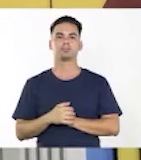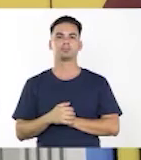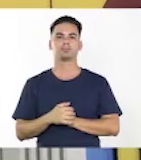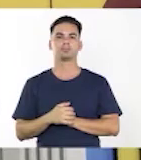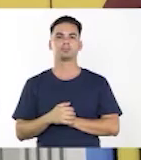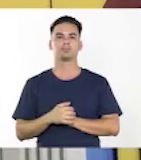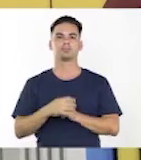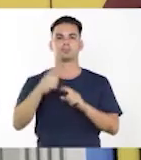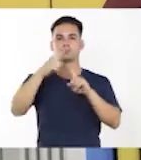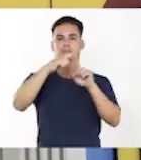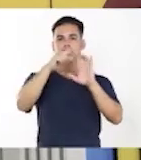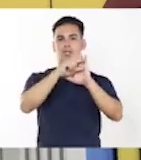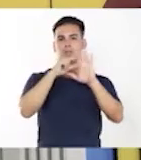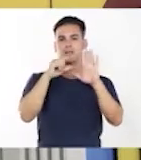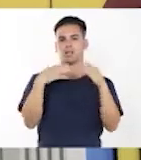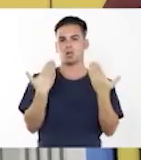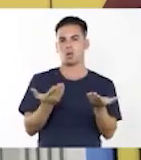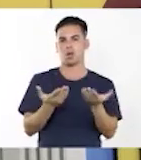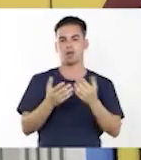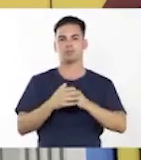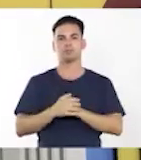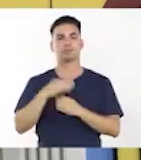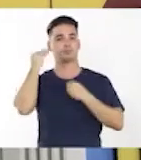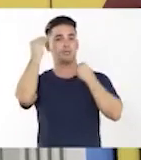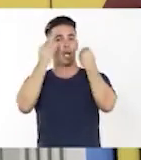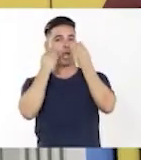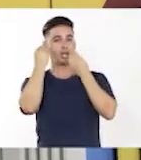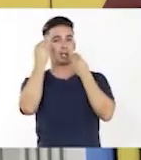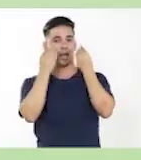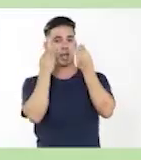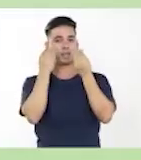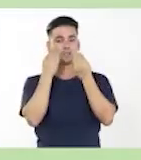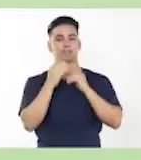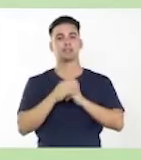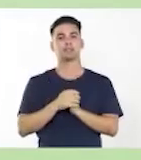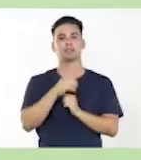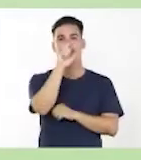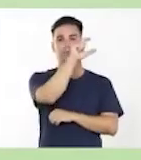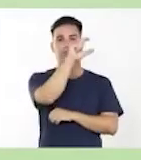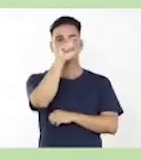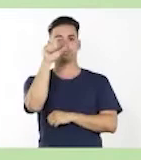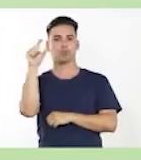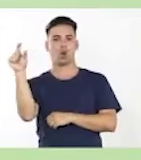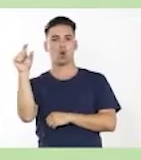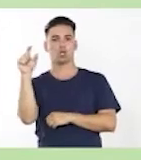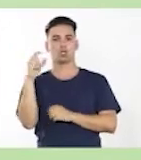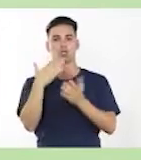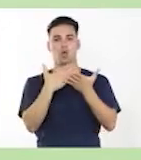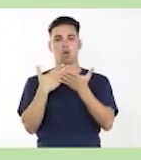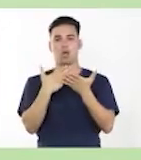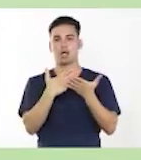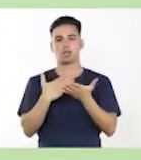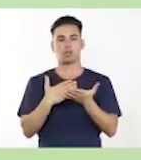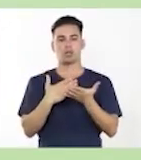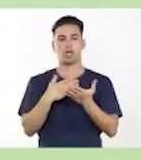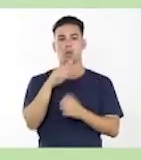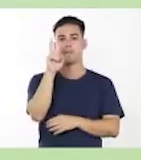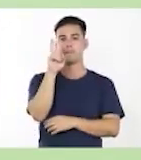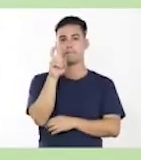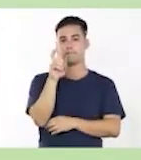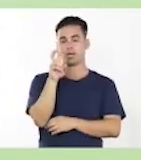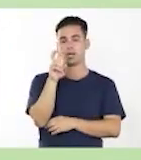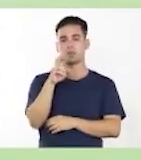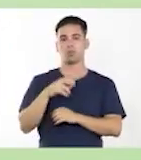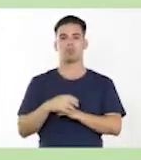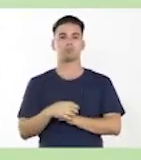la temática es análisis de las estructuras estudiadas, el